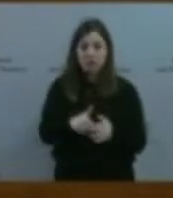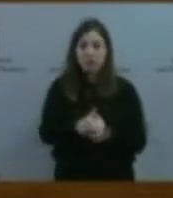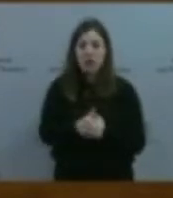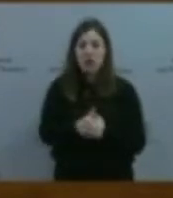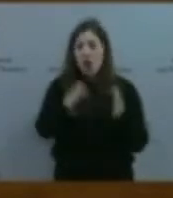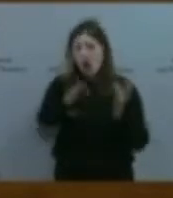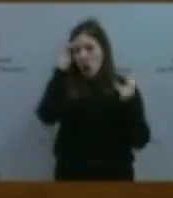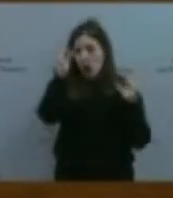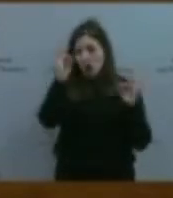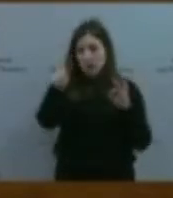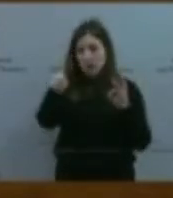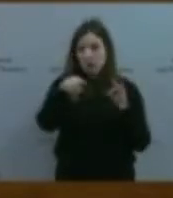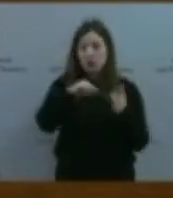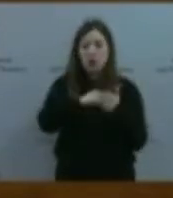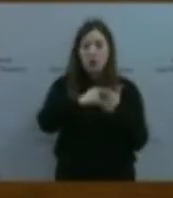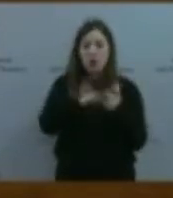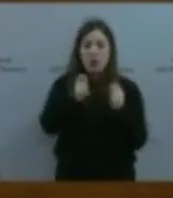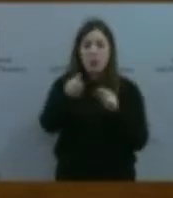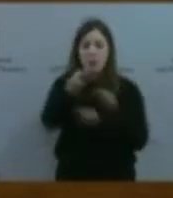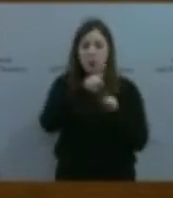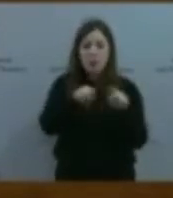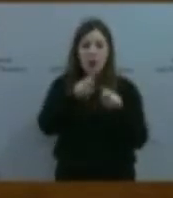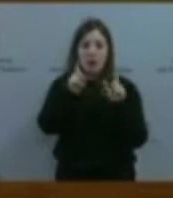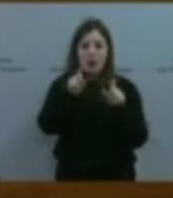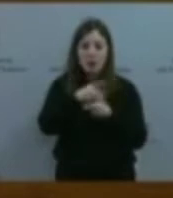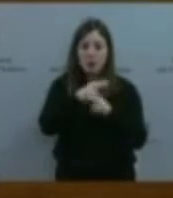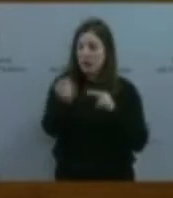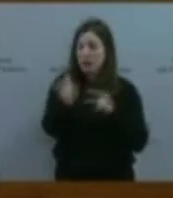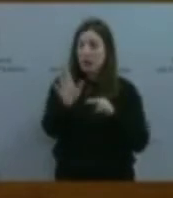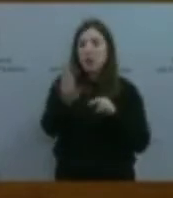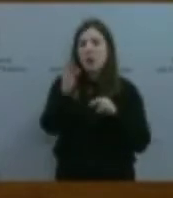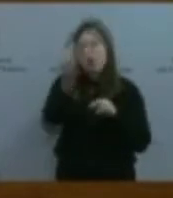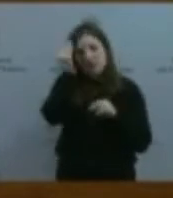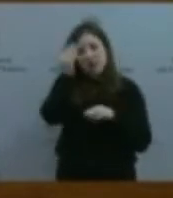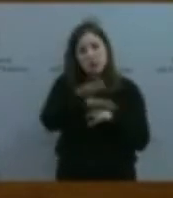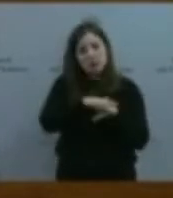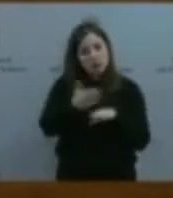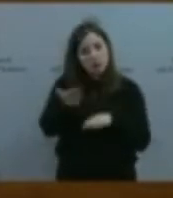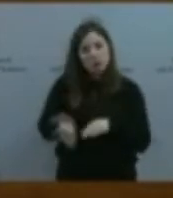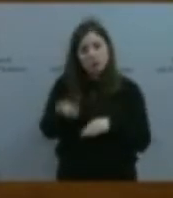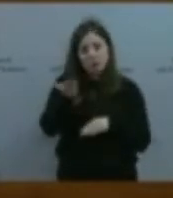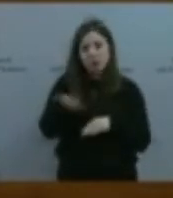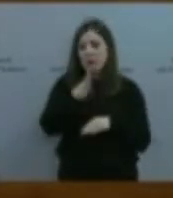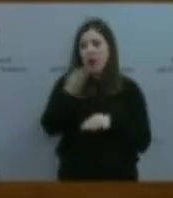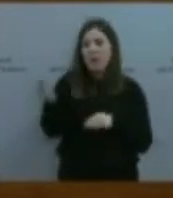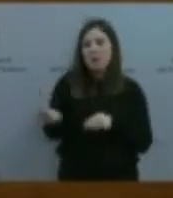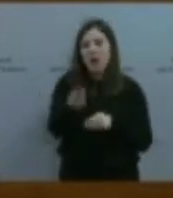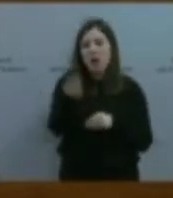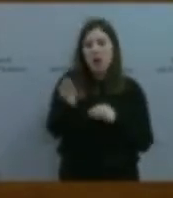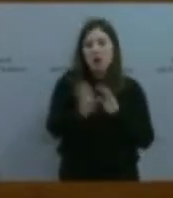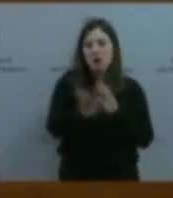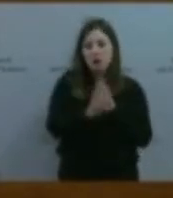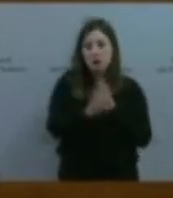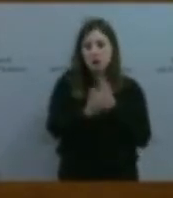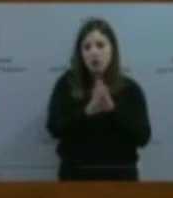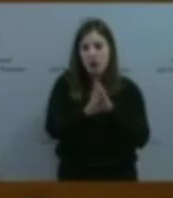educación pública, pero sí consideramos que es un buen pilar para seguir mejorando en esta cuestión y para seguir trabajando